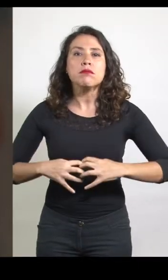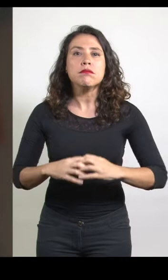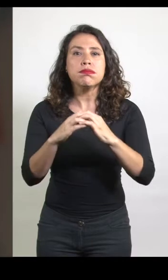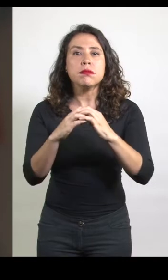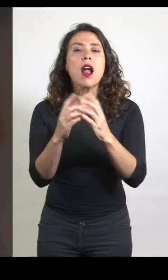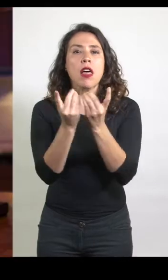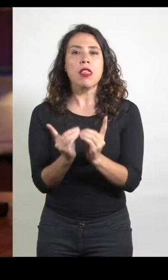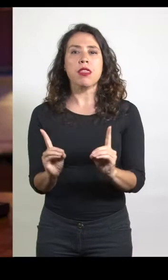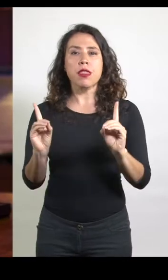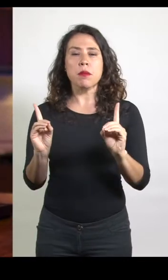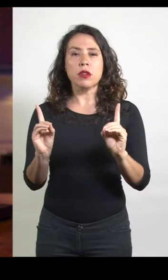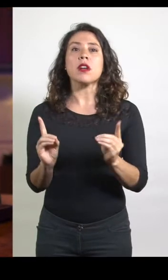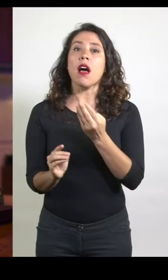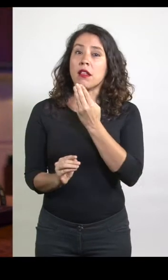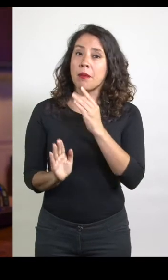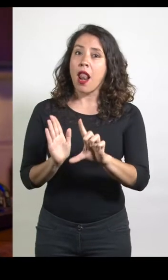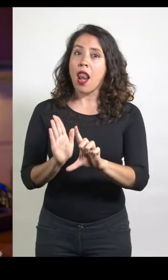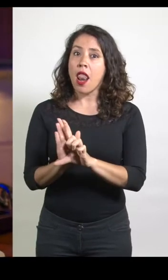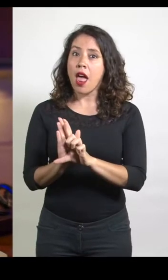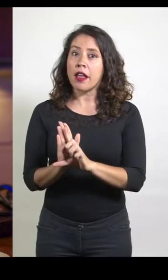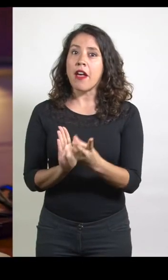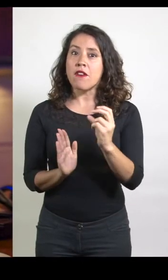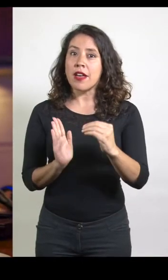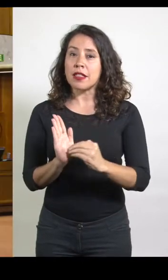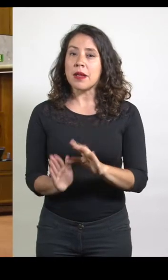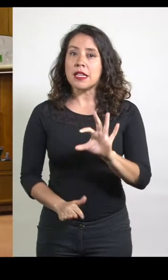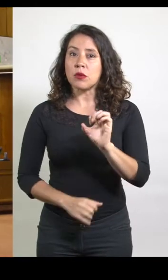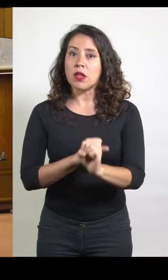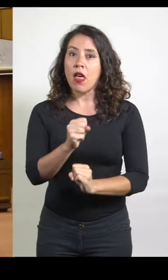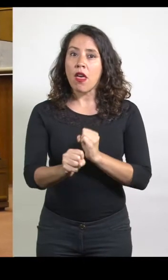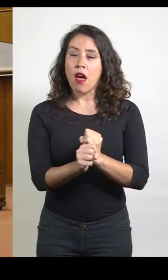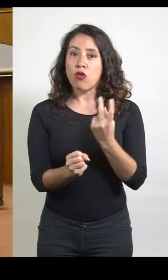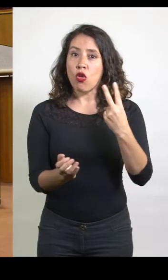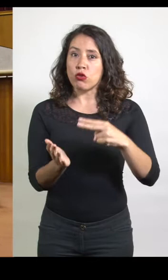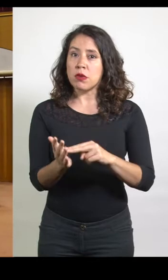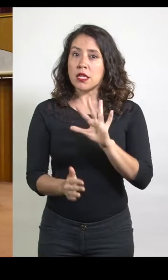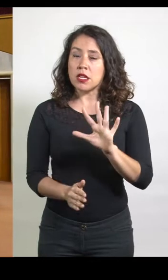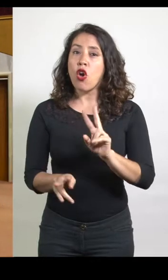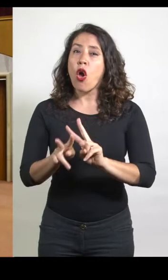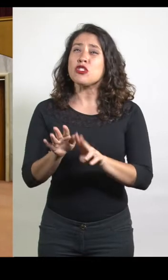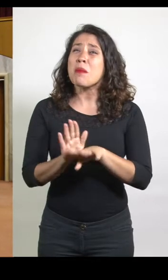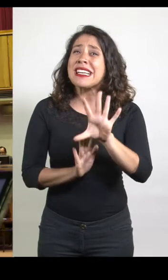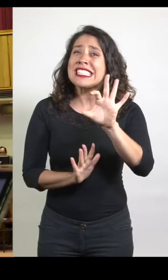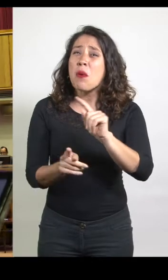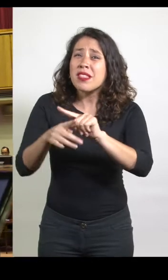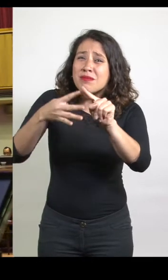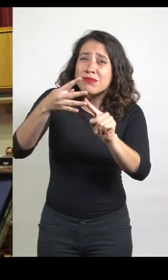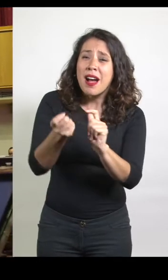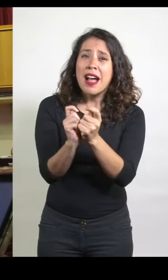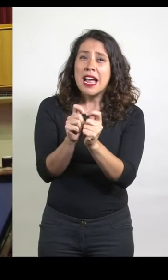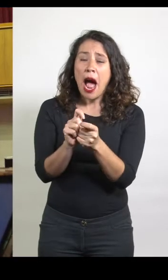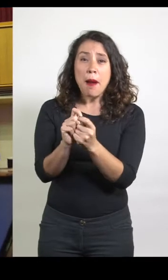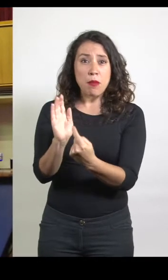democrático. Por otra parte, la Ley Nº 20.050 del año 2005 realizó más de 50 modificaciones